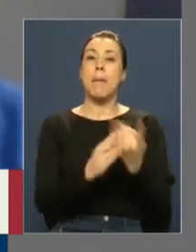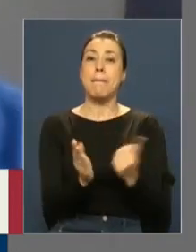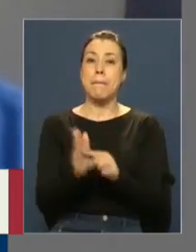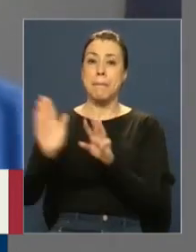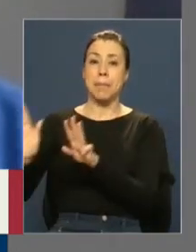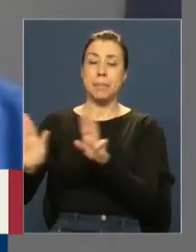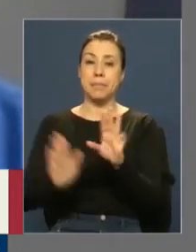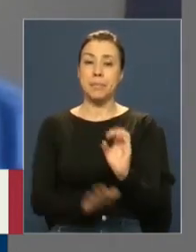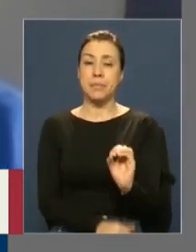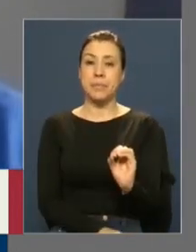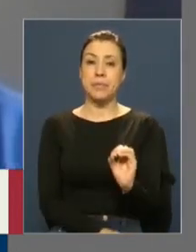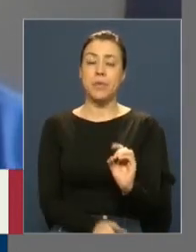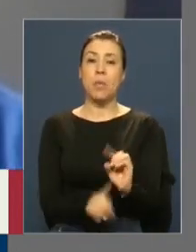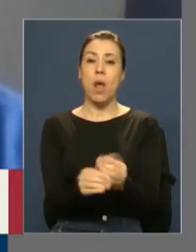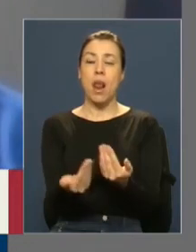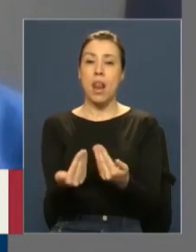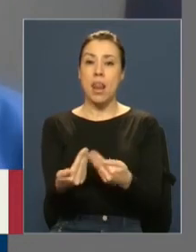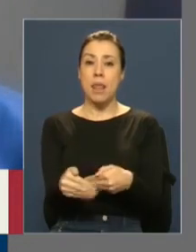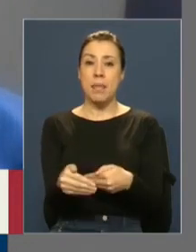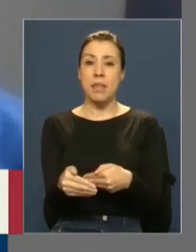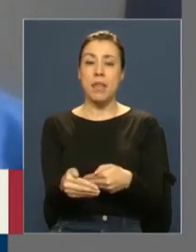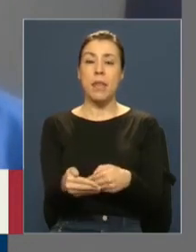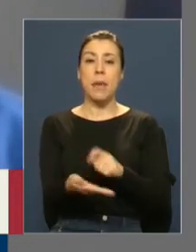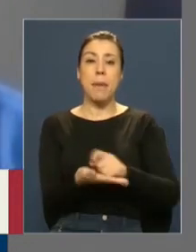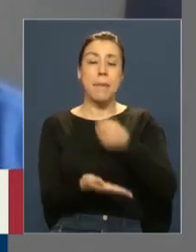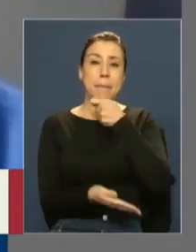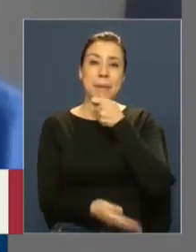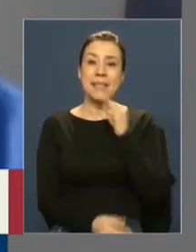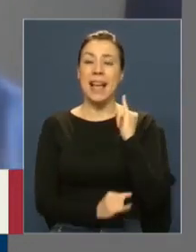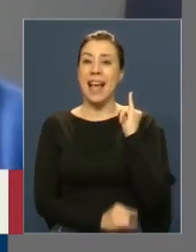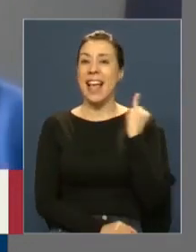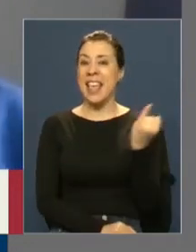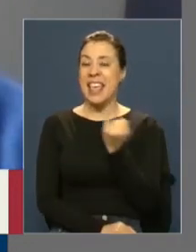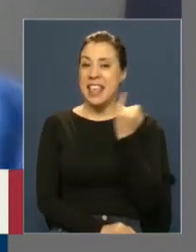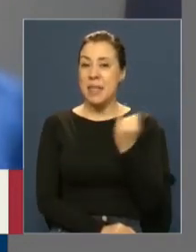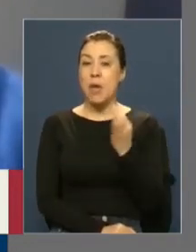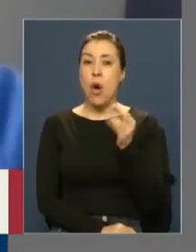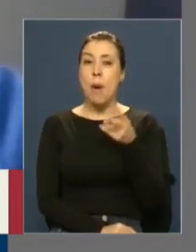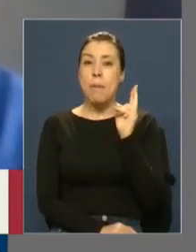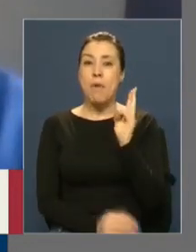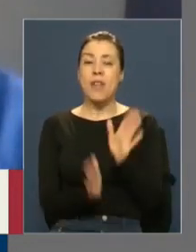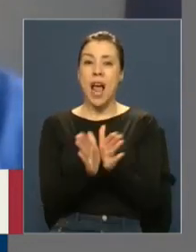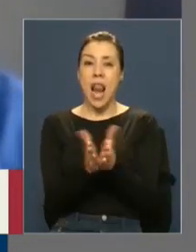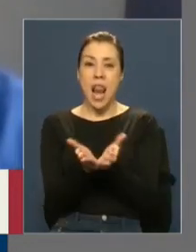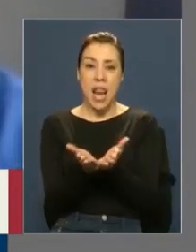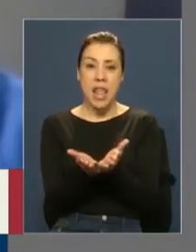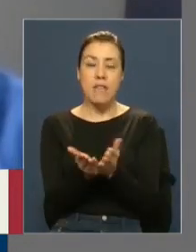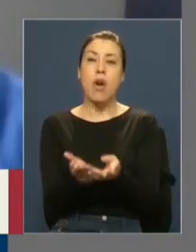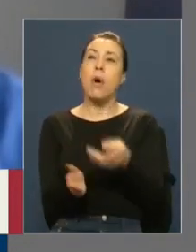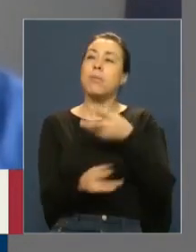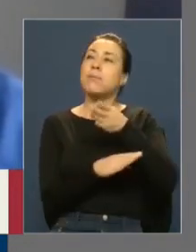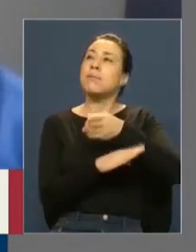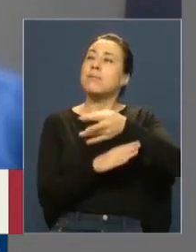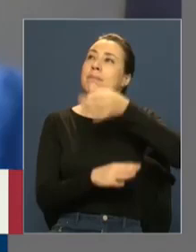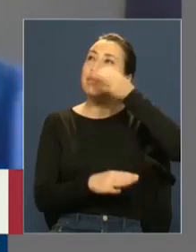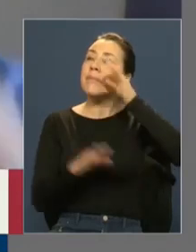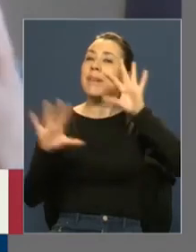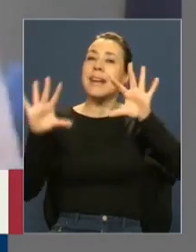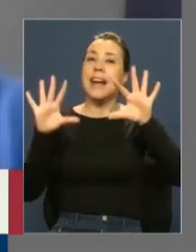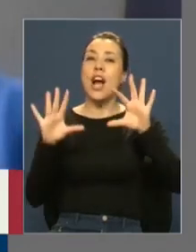90 se acobartó a la prensa independiente o se prohibían algunos libros o espectáculos culturales.